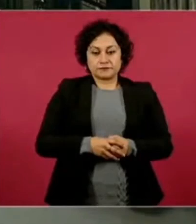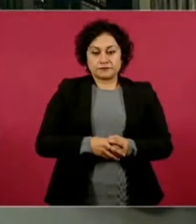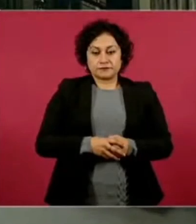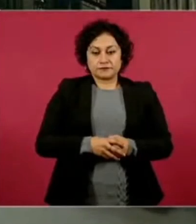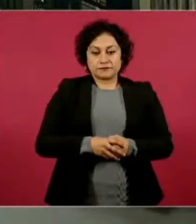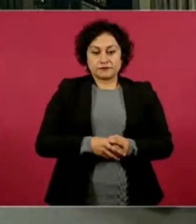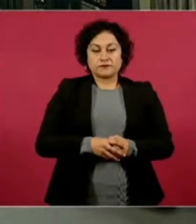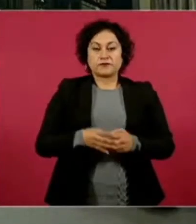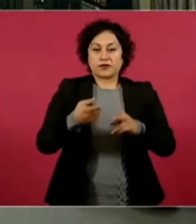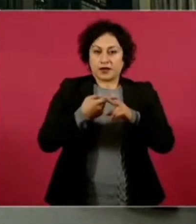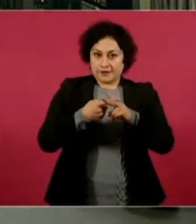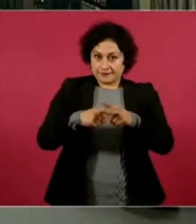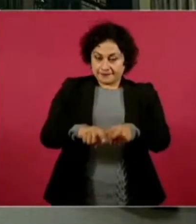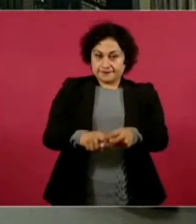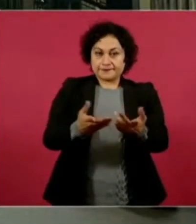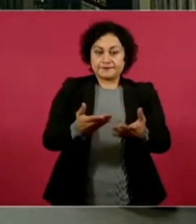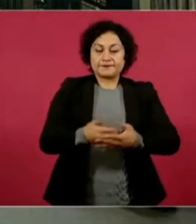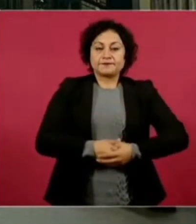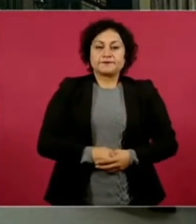Empezamos.